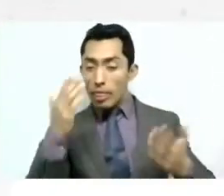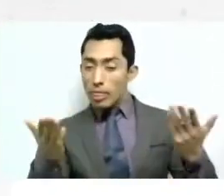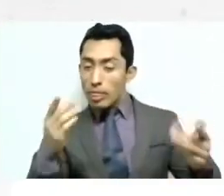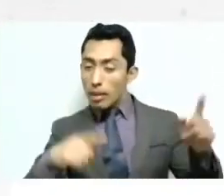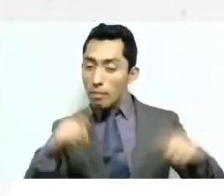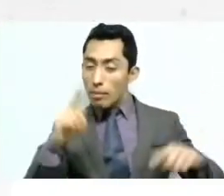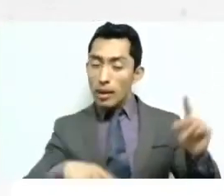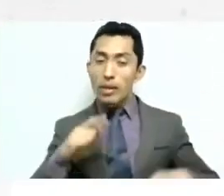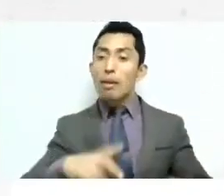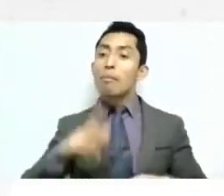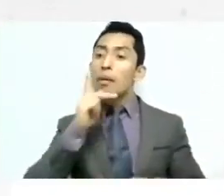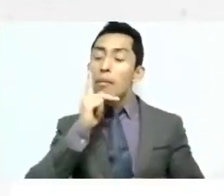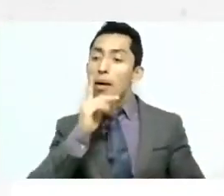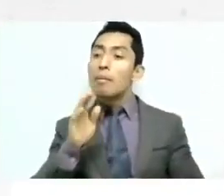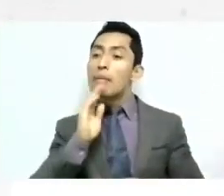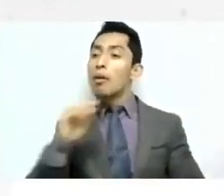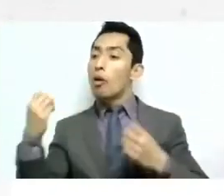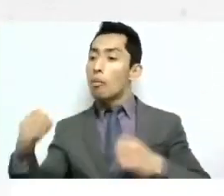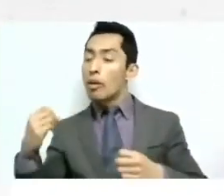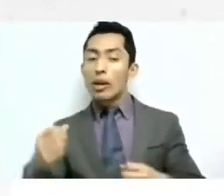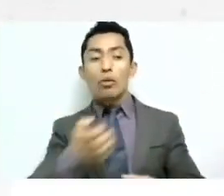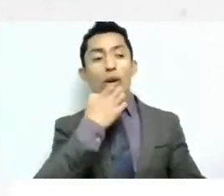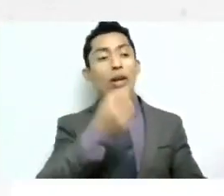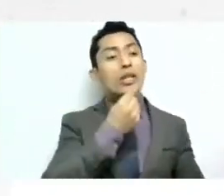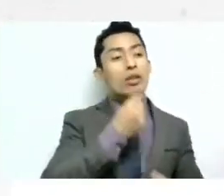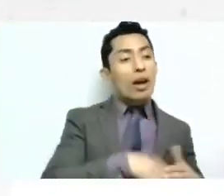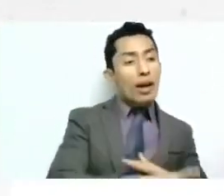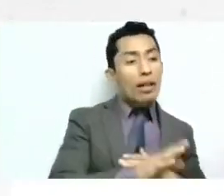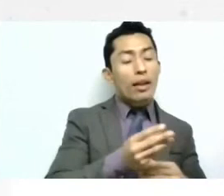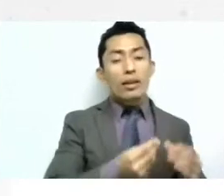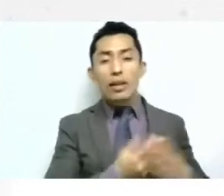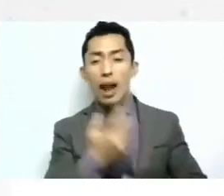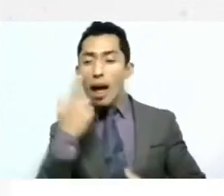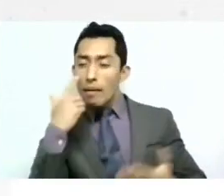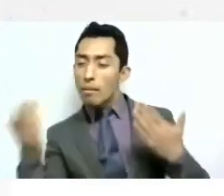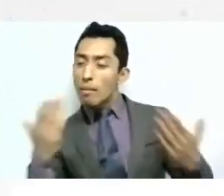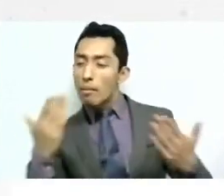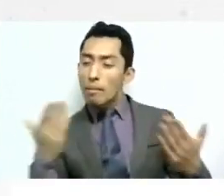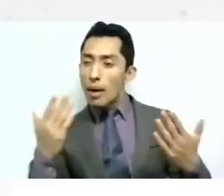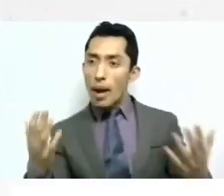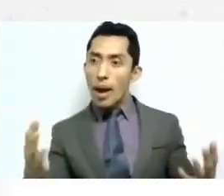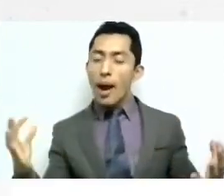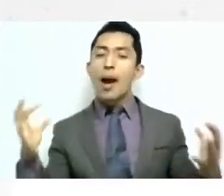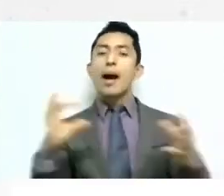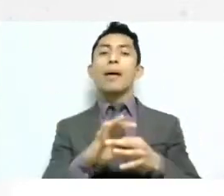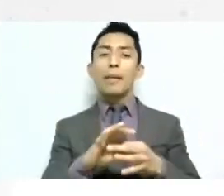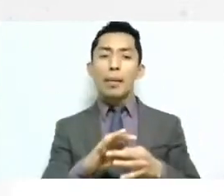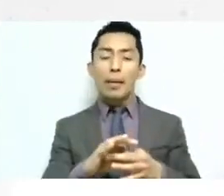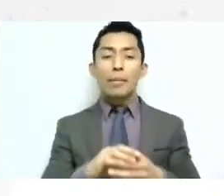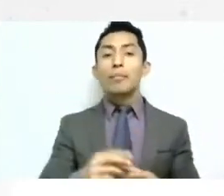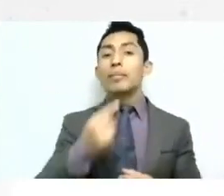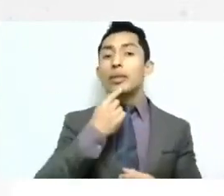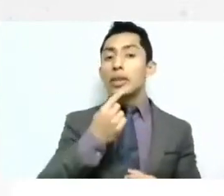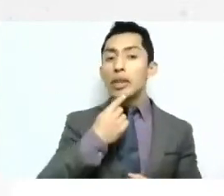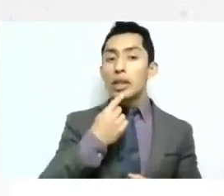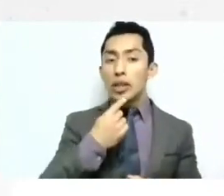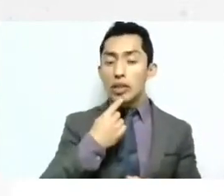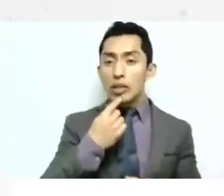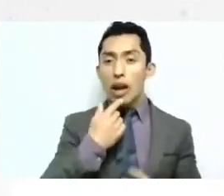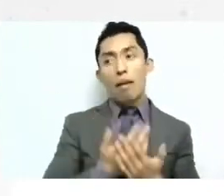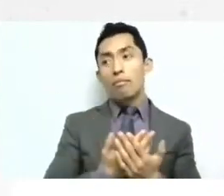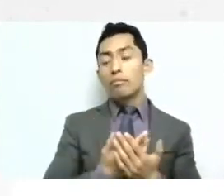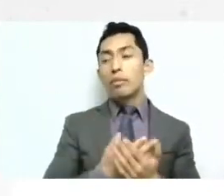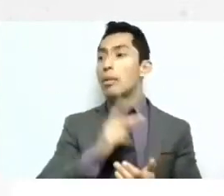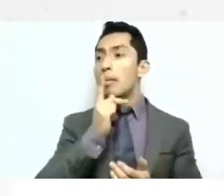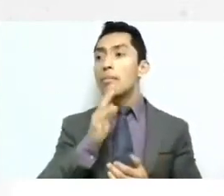se ajusten a las necesidades de los menores no los menores se tienen que ajustar a los horarios de